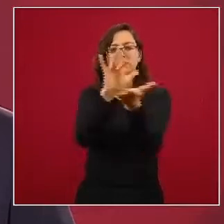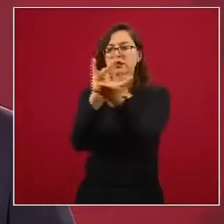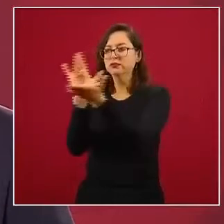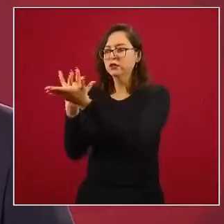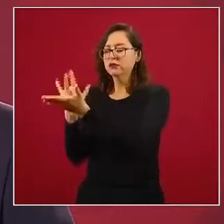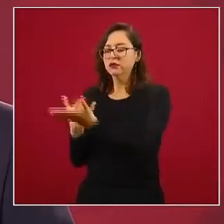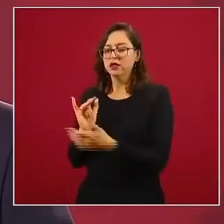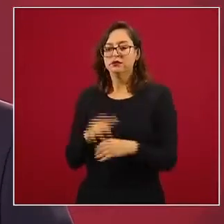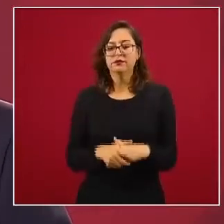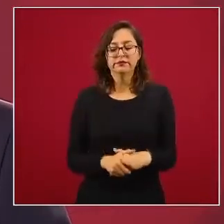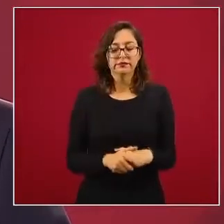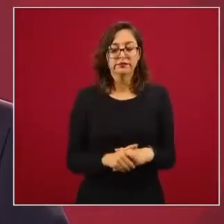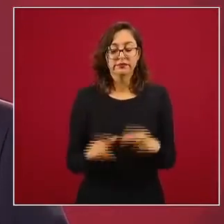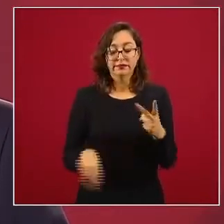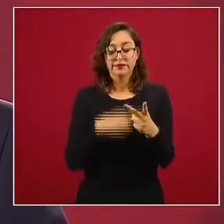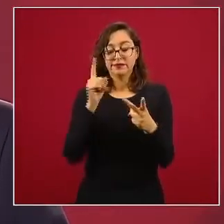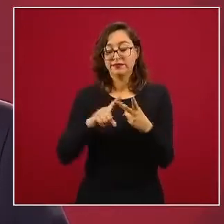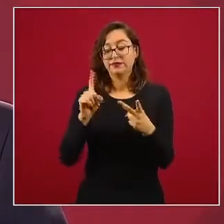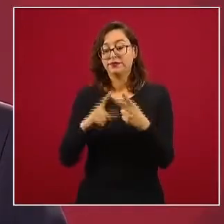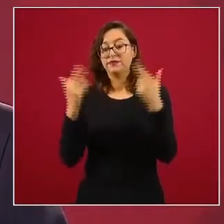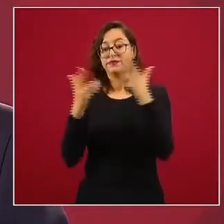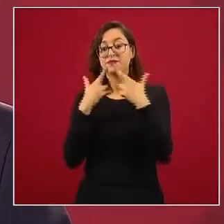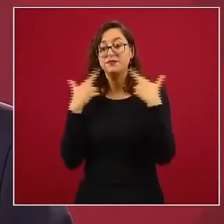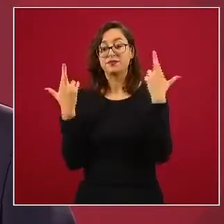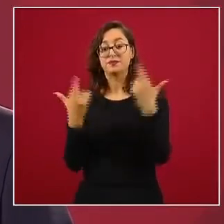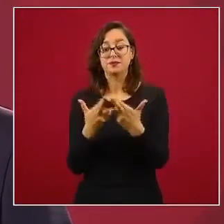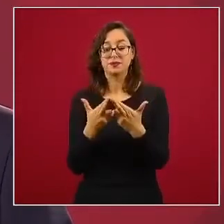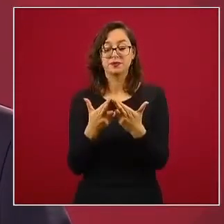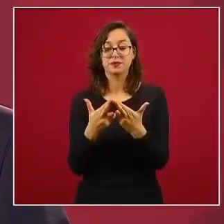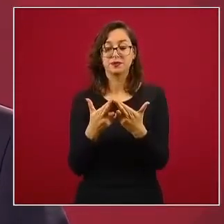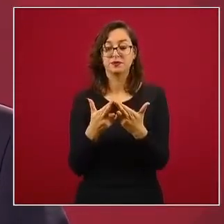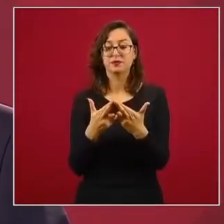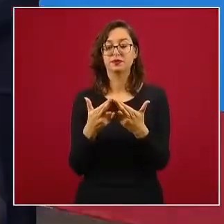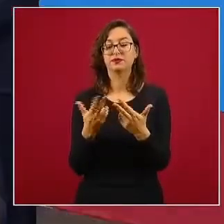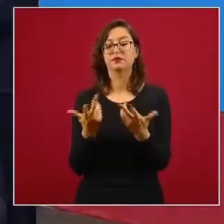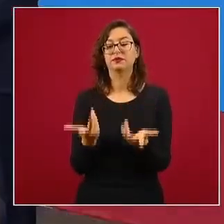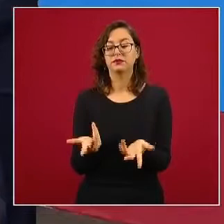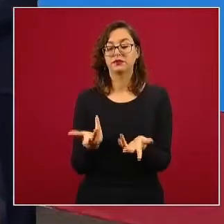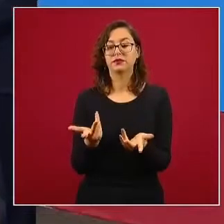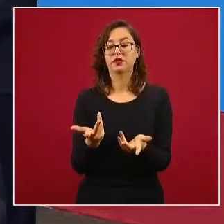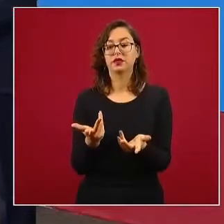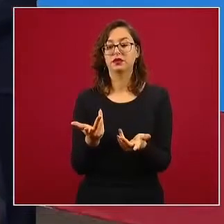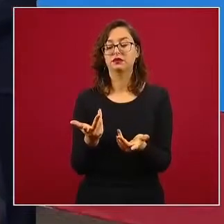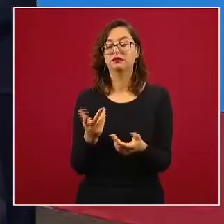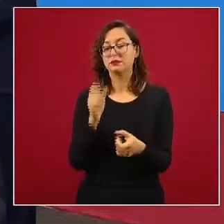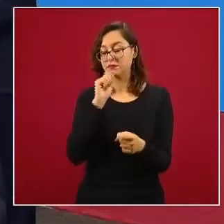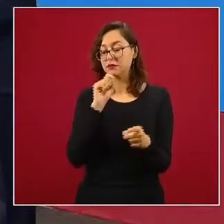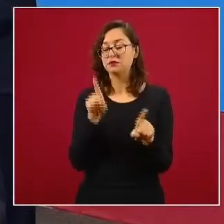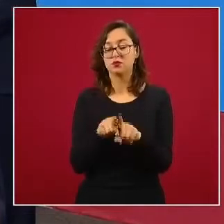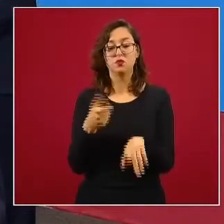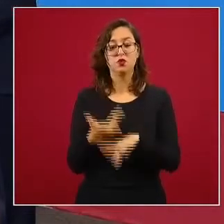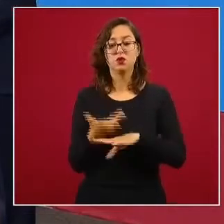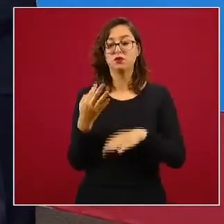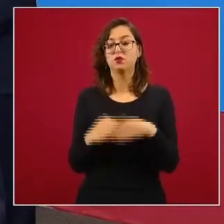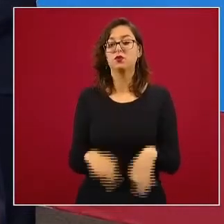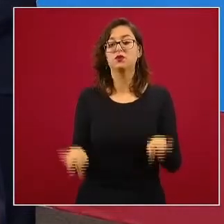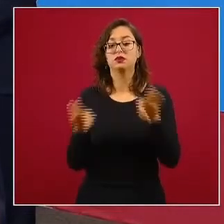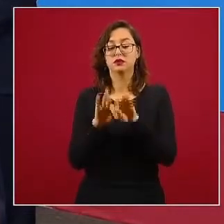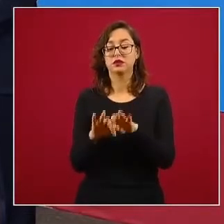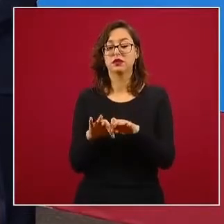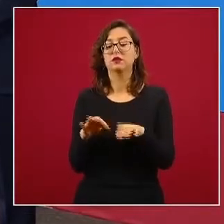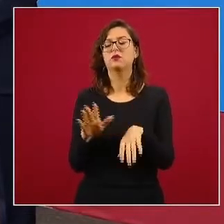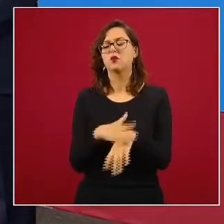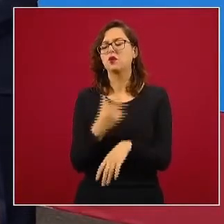Y la segunda reunión que ocurrió, de hecho un poco antes, quiero destacarla por la importancia que tiene en la